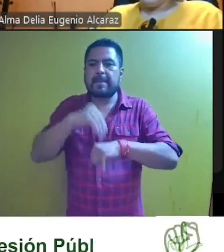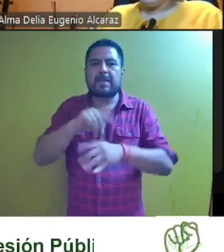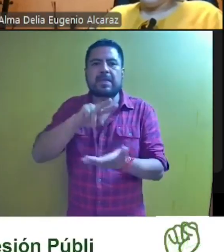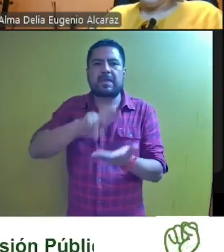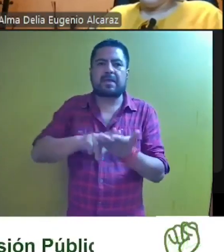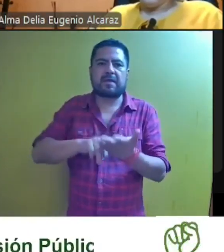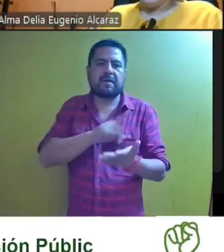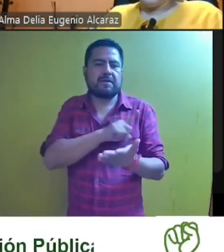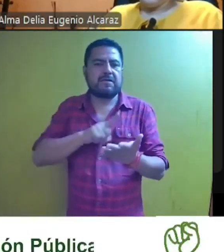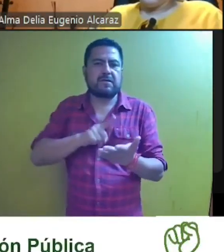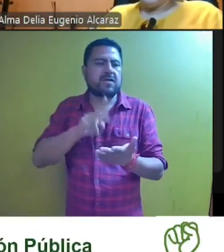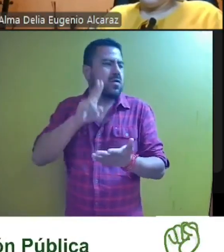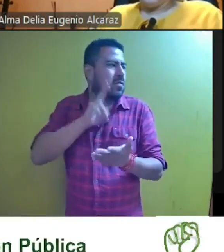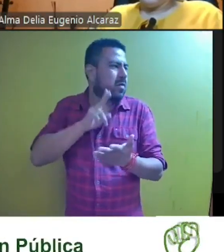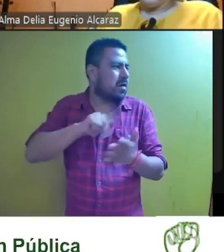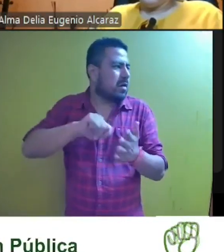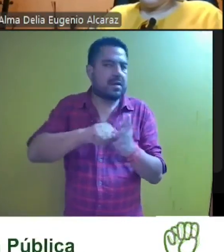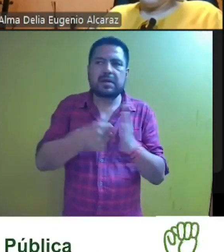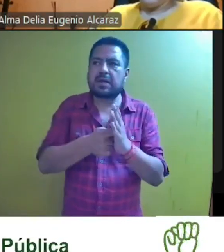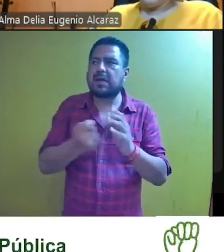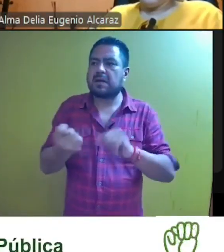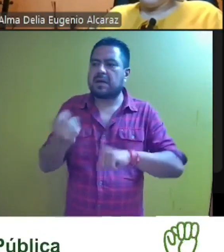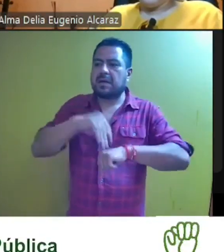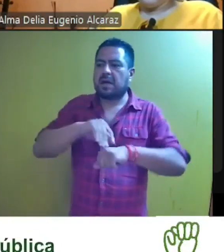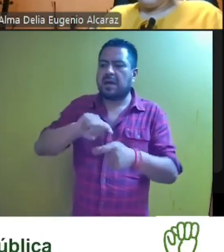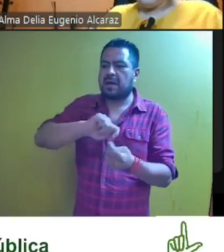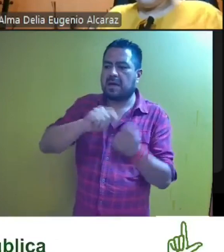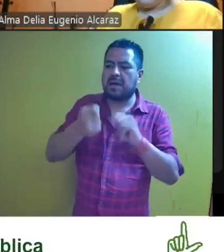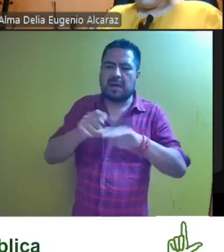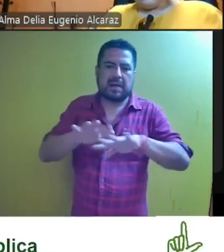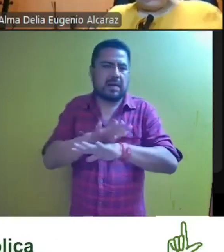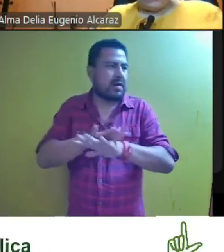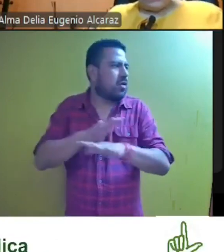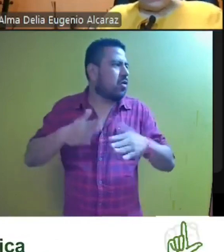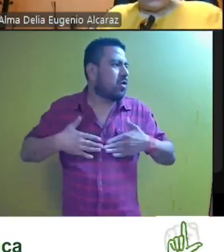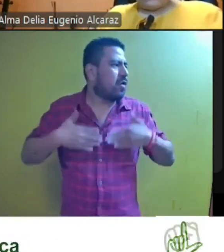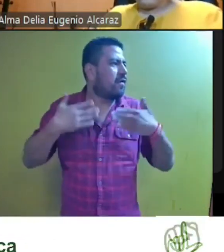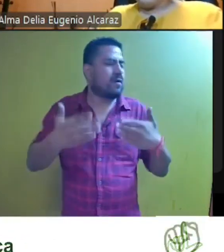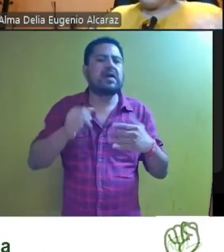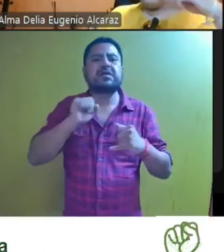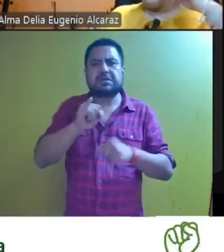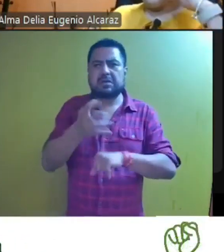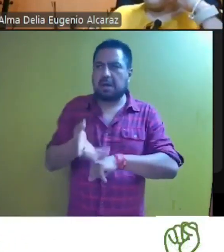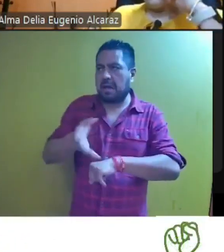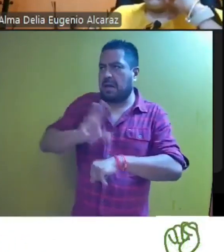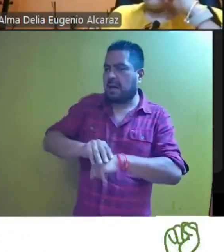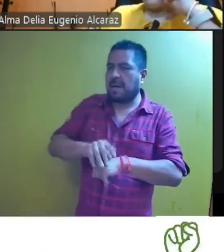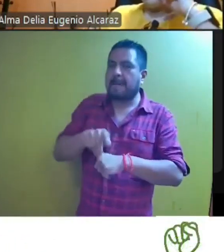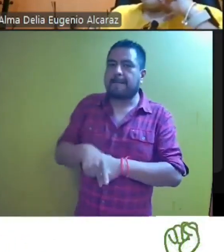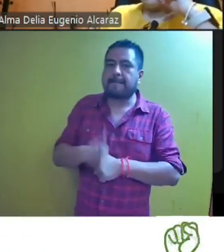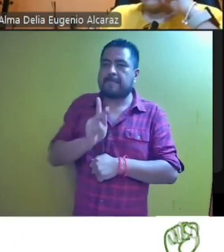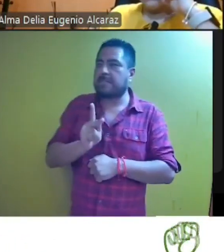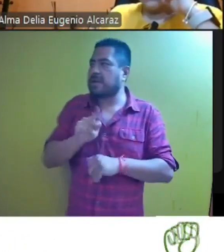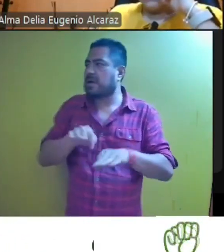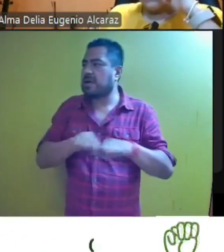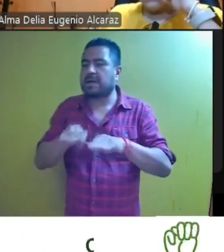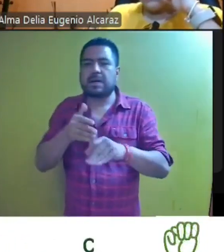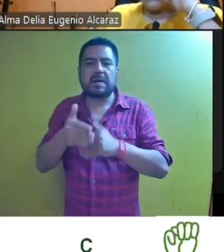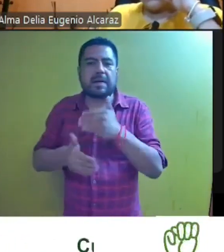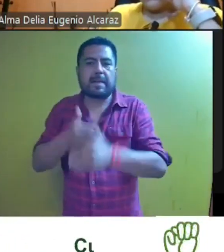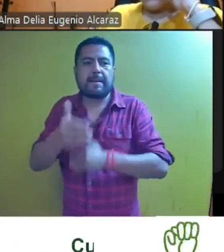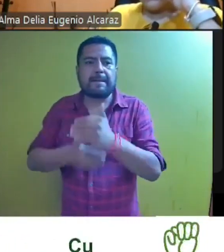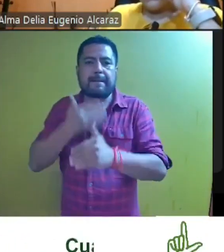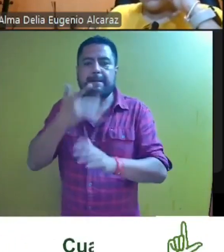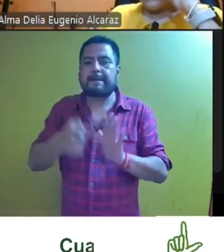valoración de las pruebas técnicas en las que se puede advertir que Eloy Samerón Díaz confiesa que se encuentra en licencia pero ejerciendo el cargo lo que